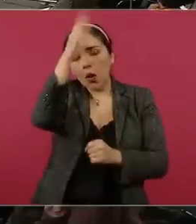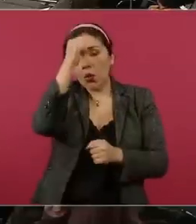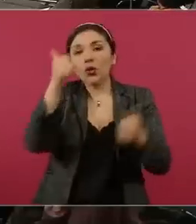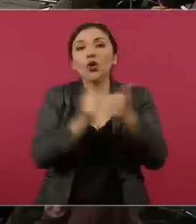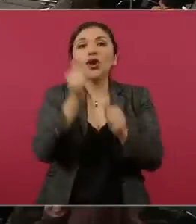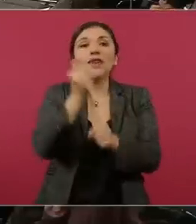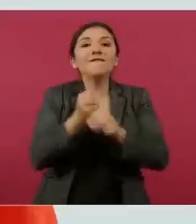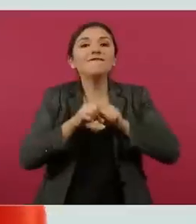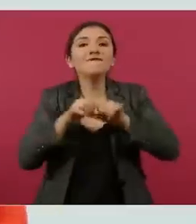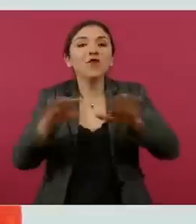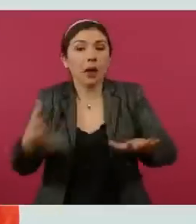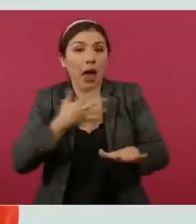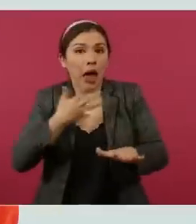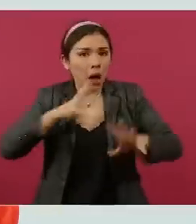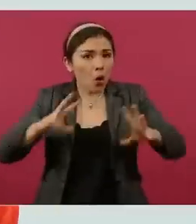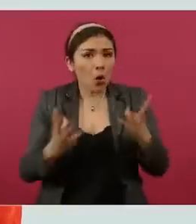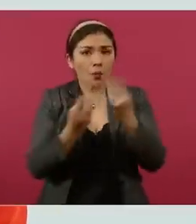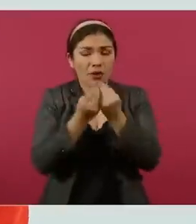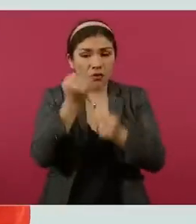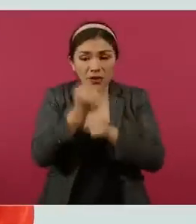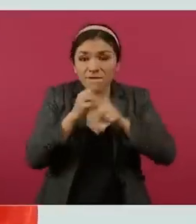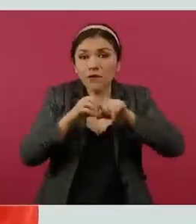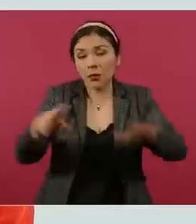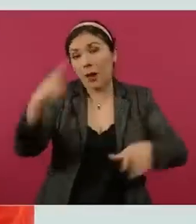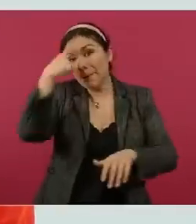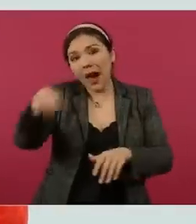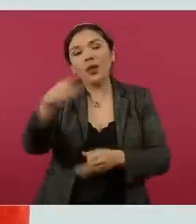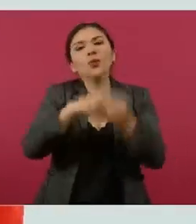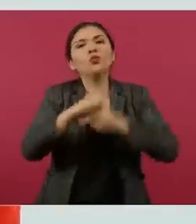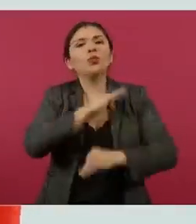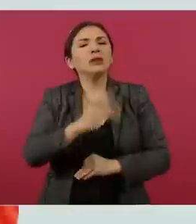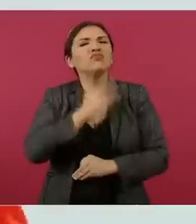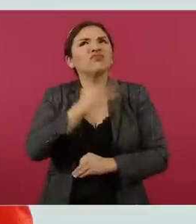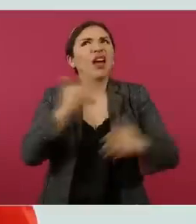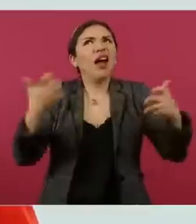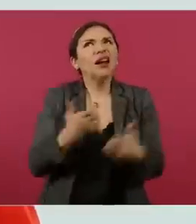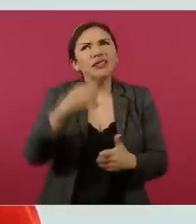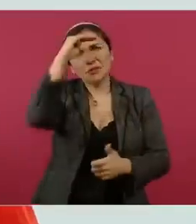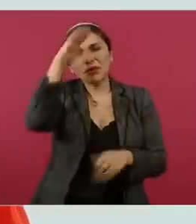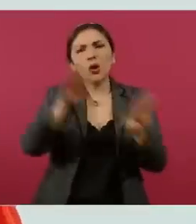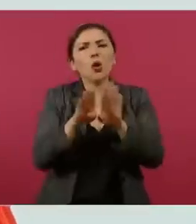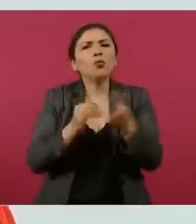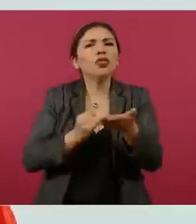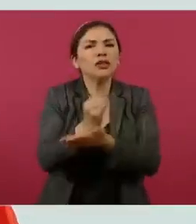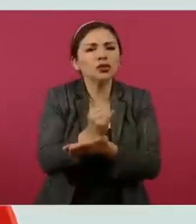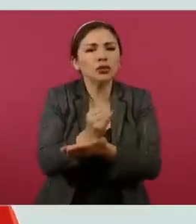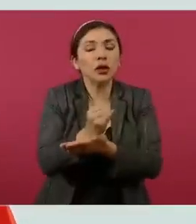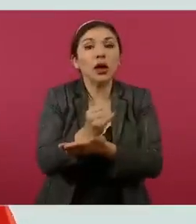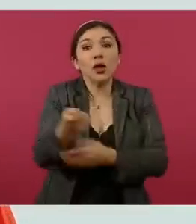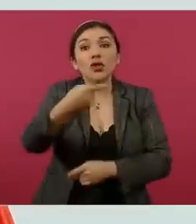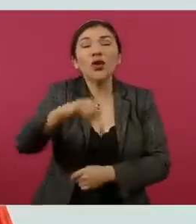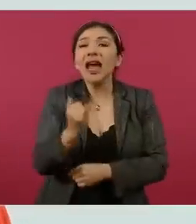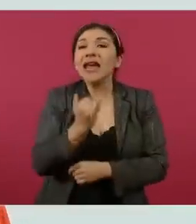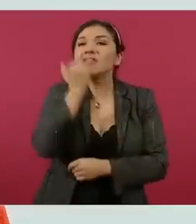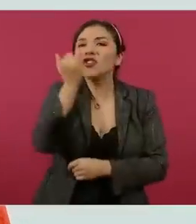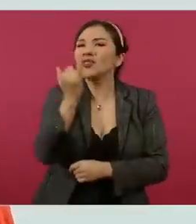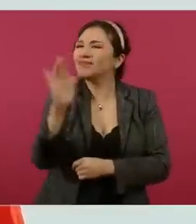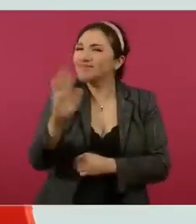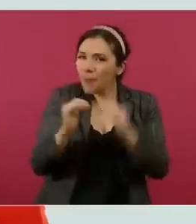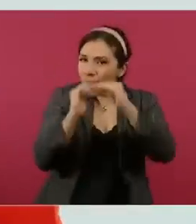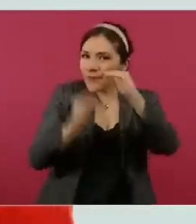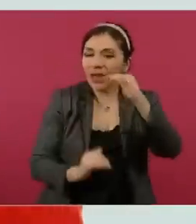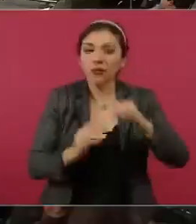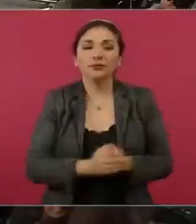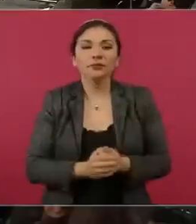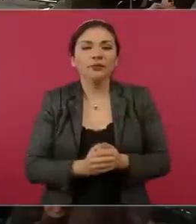información, de tener toda la información para tomar la mejor toma de decisiones y que nos equivoquemos lo menos posible.